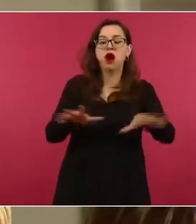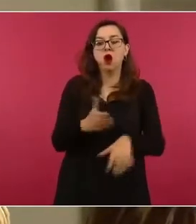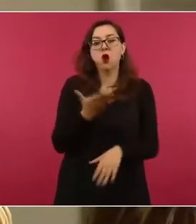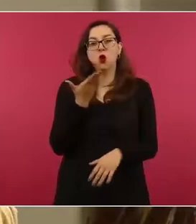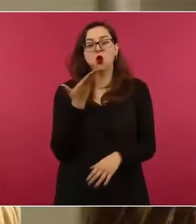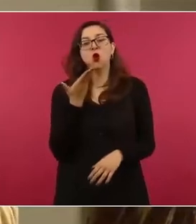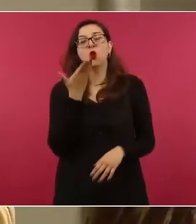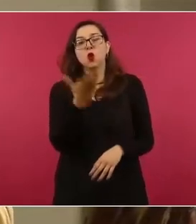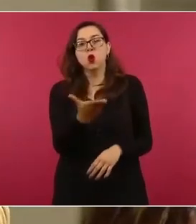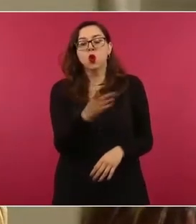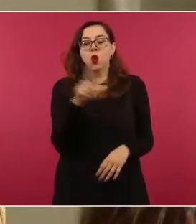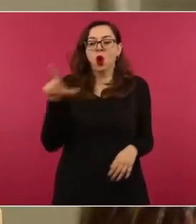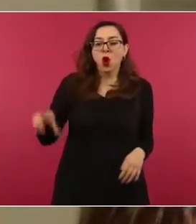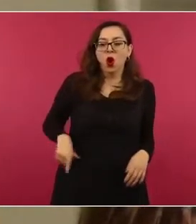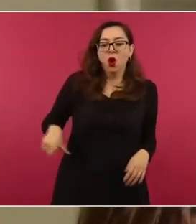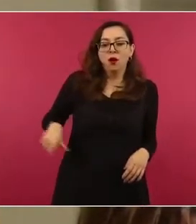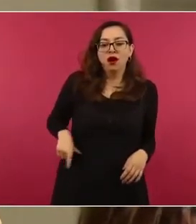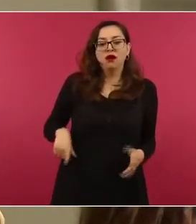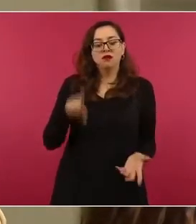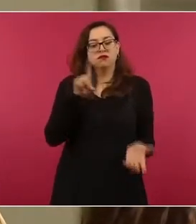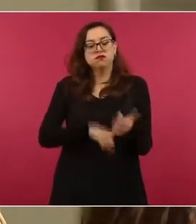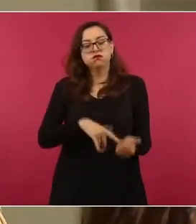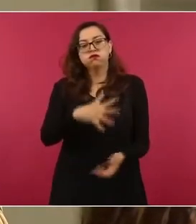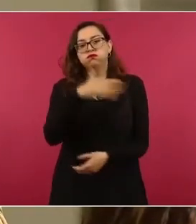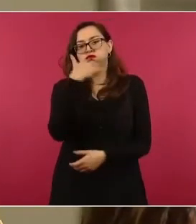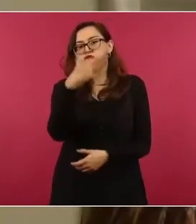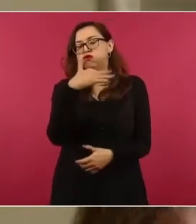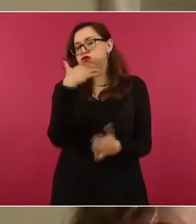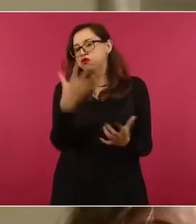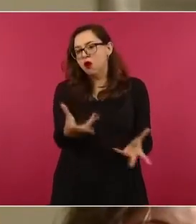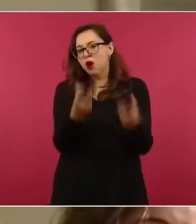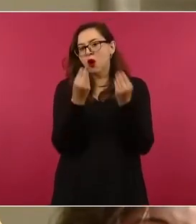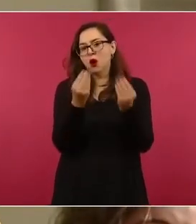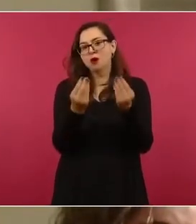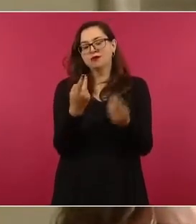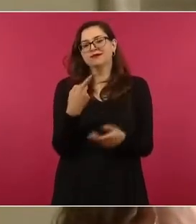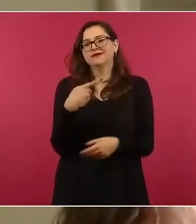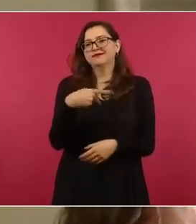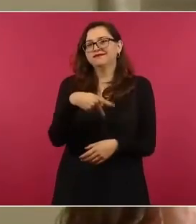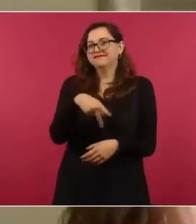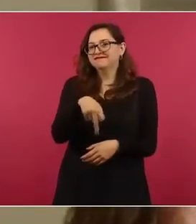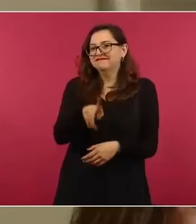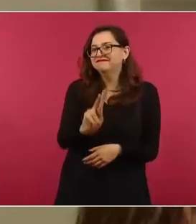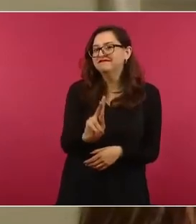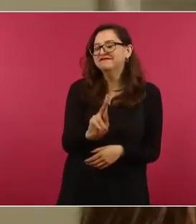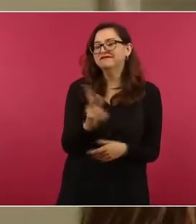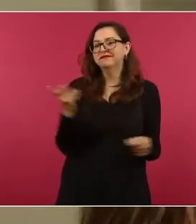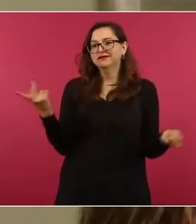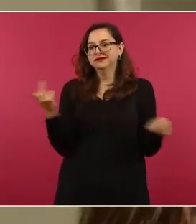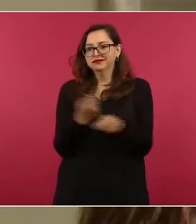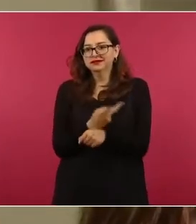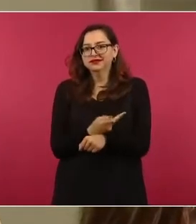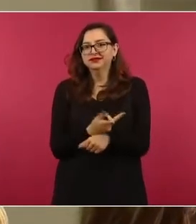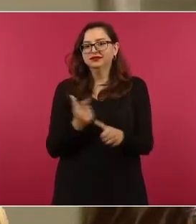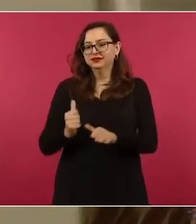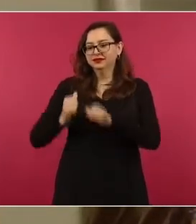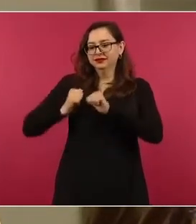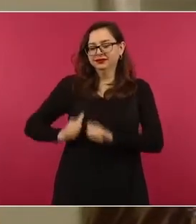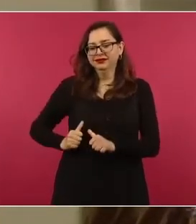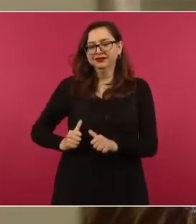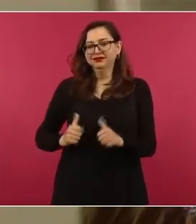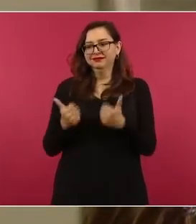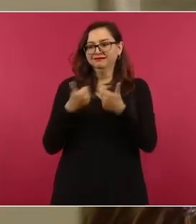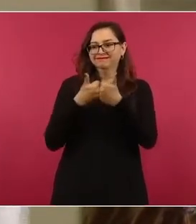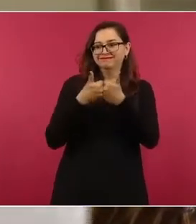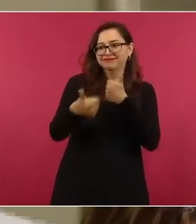que más corrupción ha permitido, pero nos gustaría saber si podría venir el secretario de la Función Pública y la Fiscal